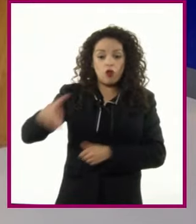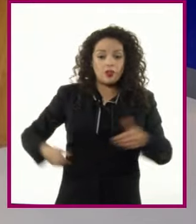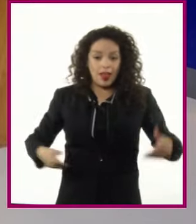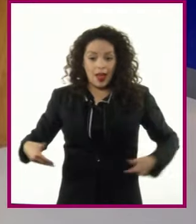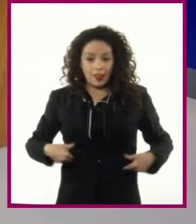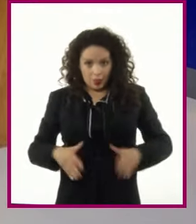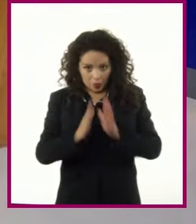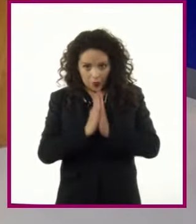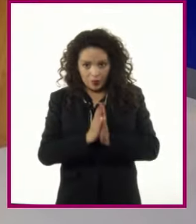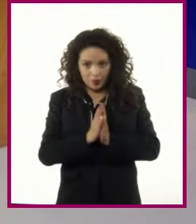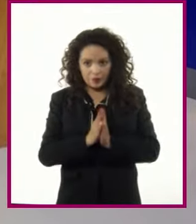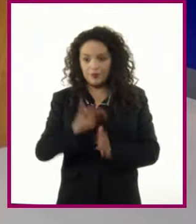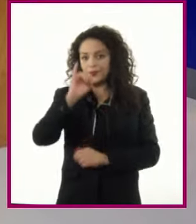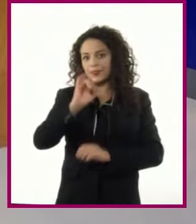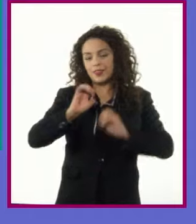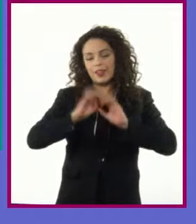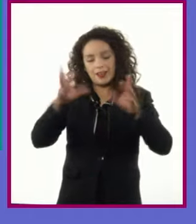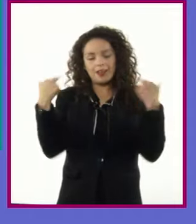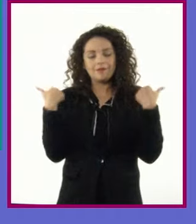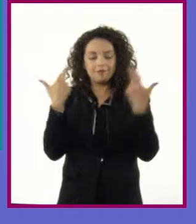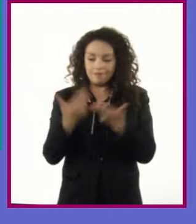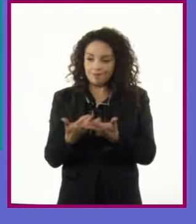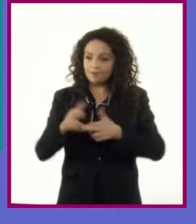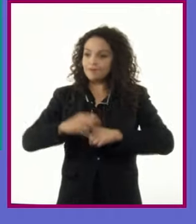Claro que sí, profesor